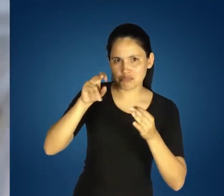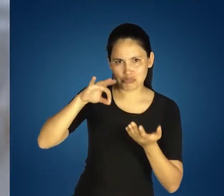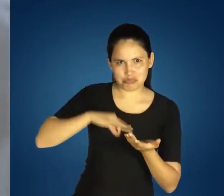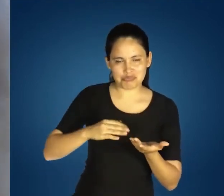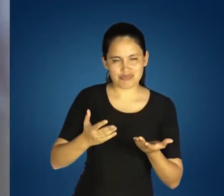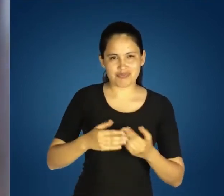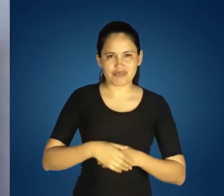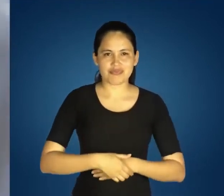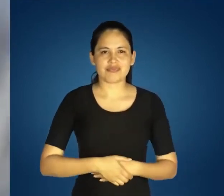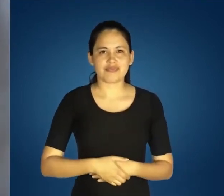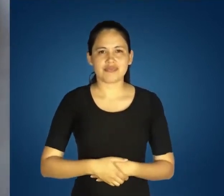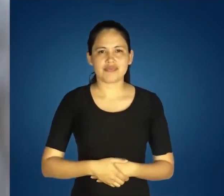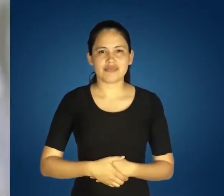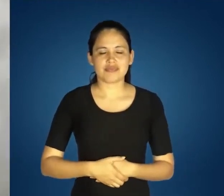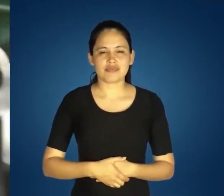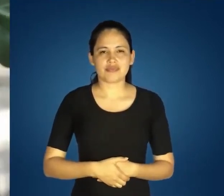económicos